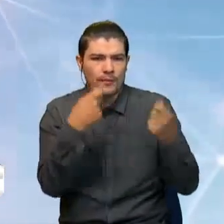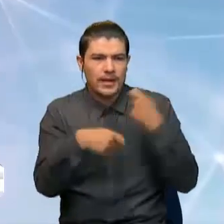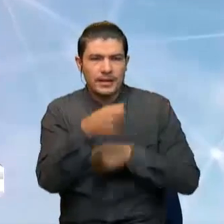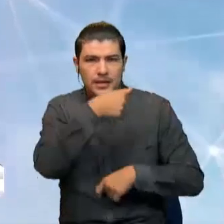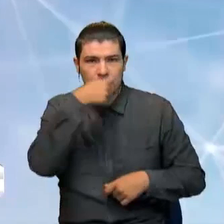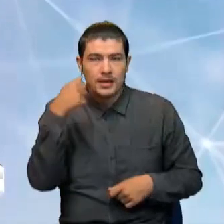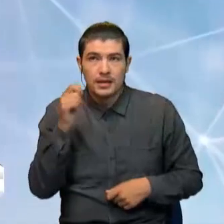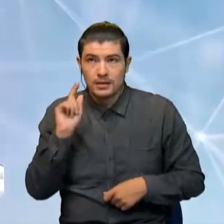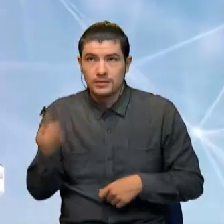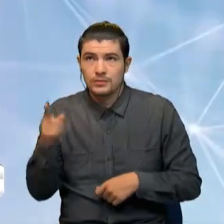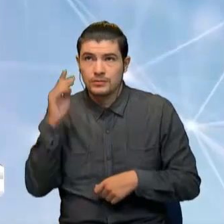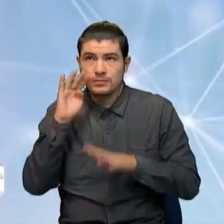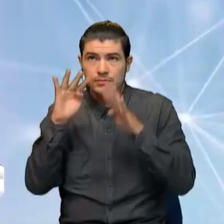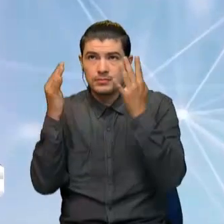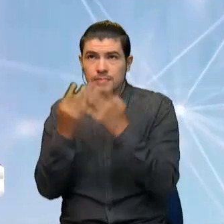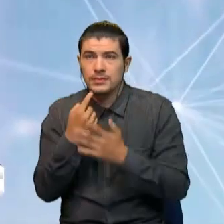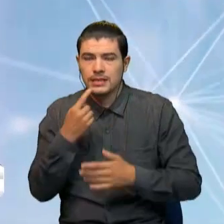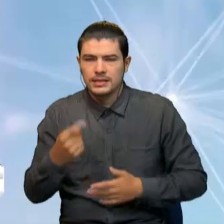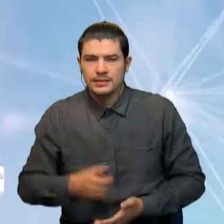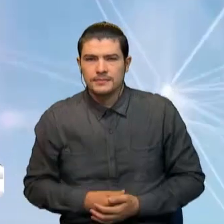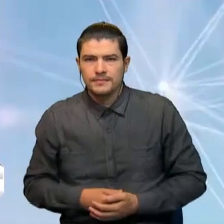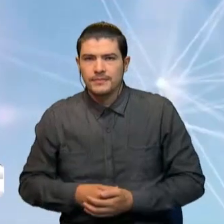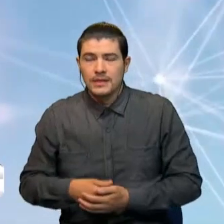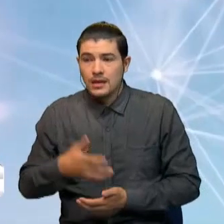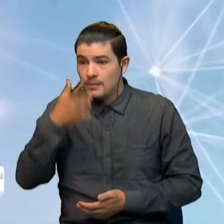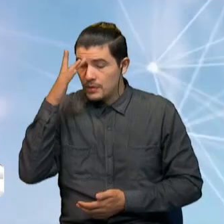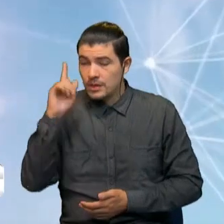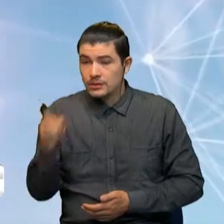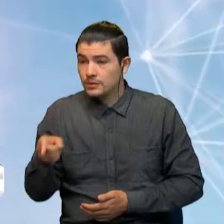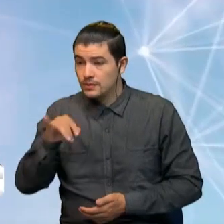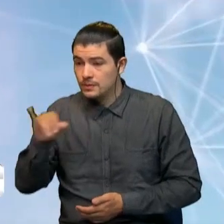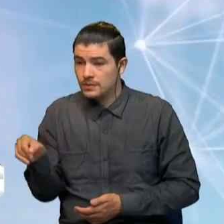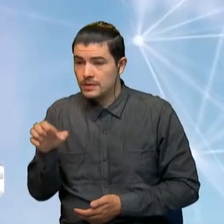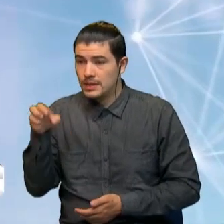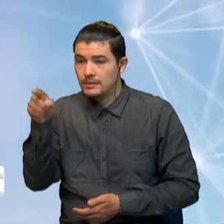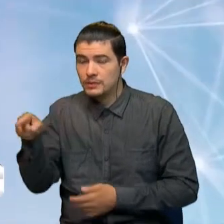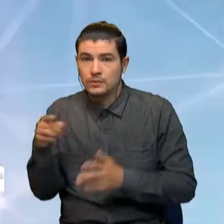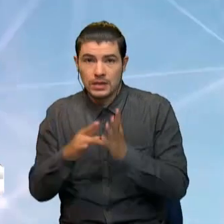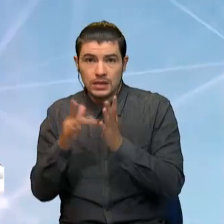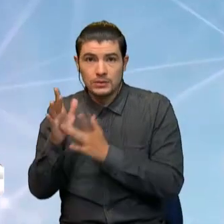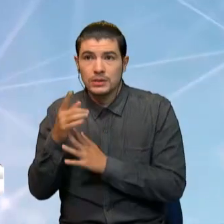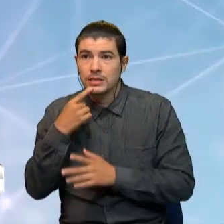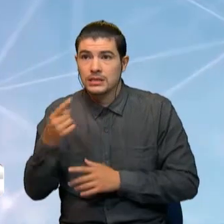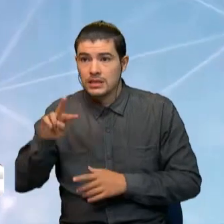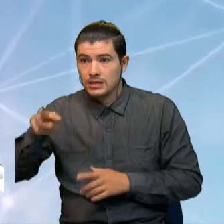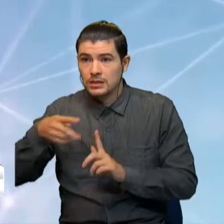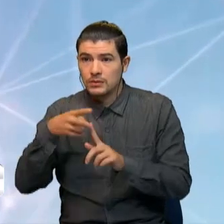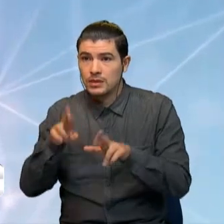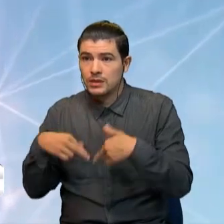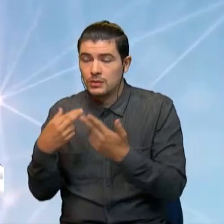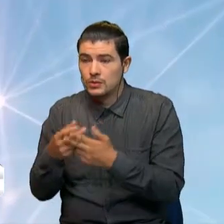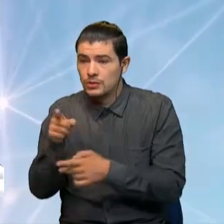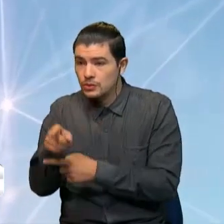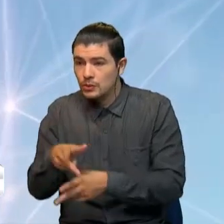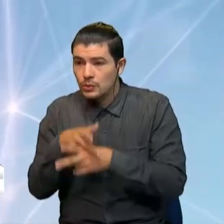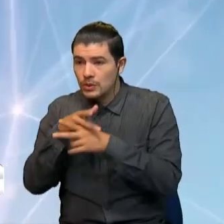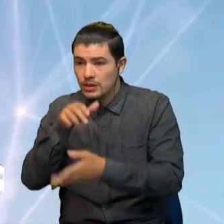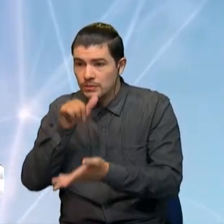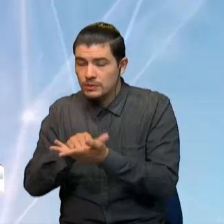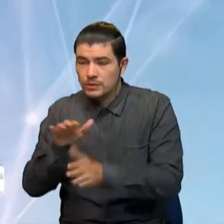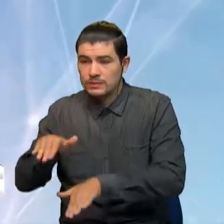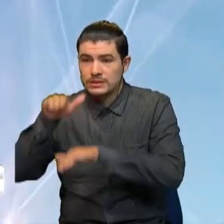drogas. La senadora María del Rosario Guerra. Por obra y gracia de la JEP, Jesús Santrich tendrá doble instancia y conserva investidura de